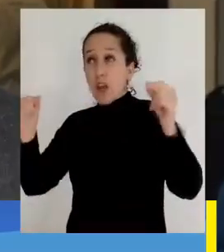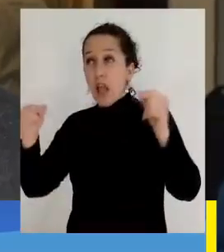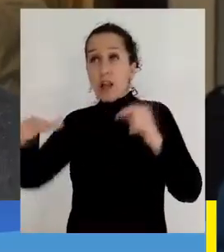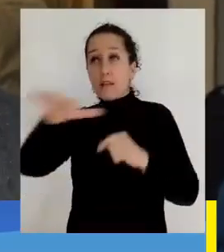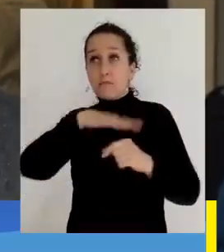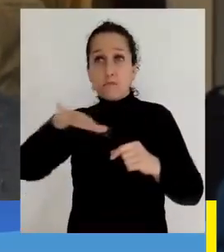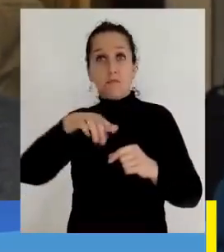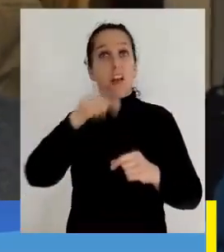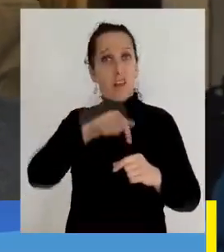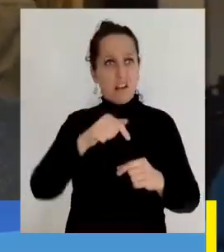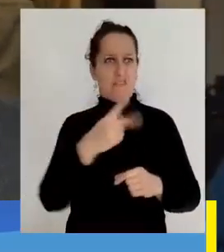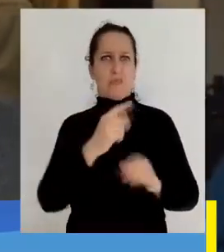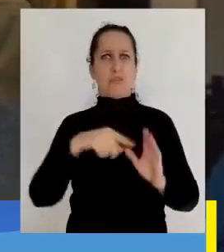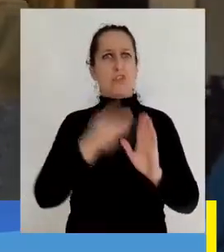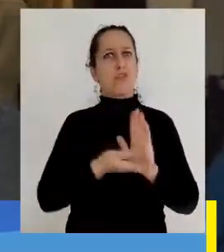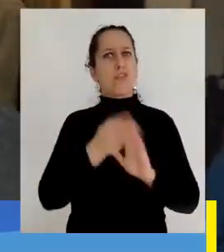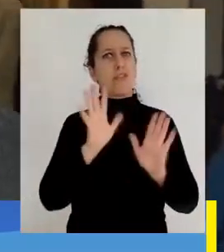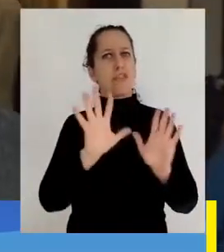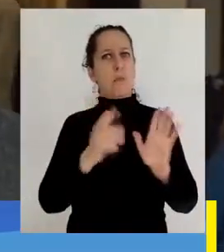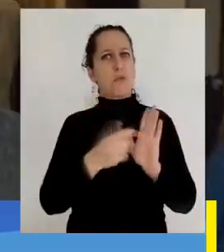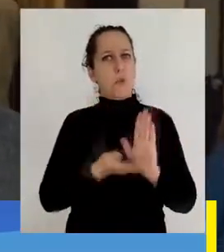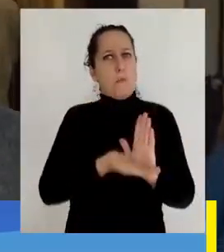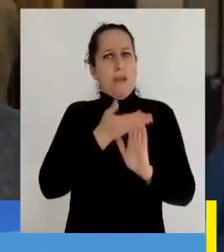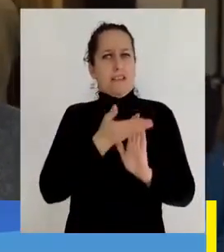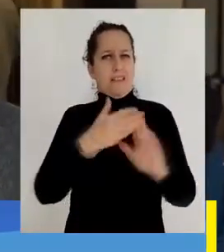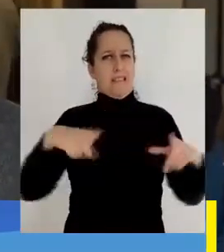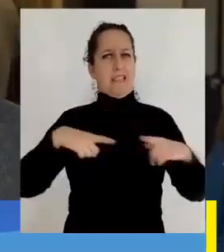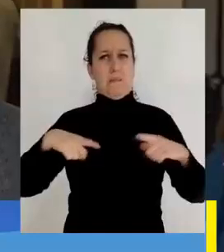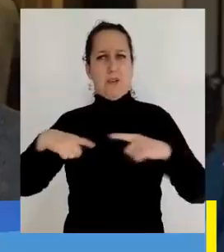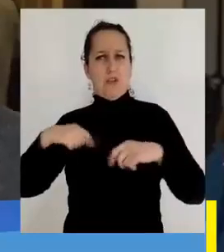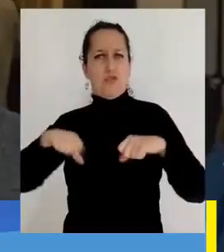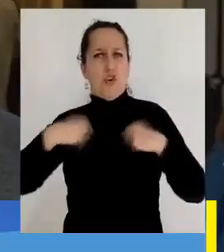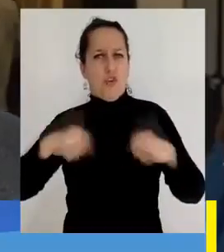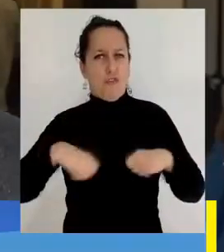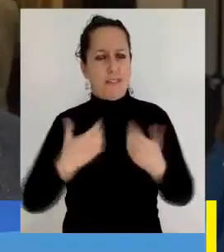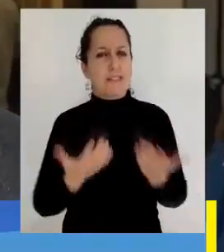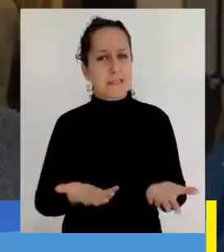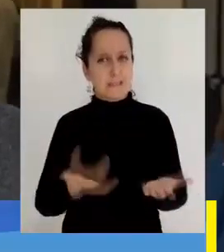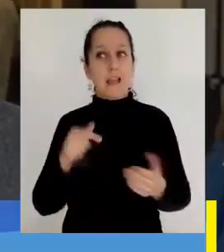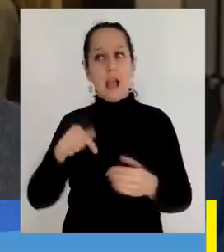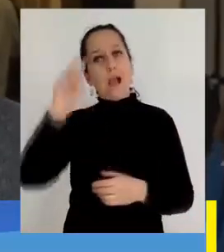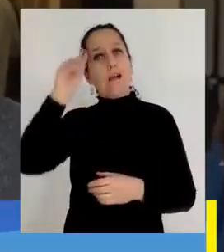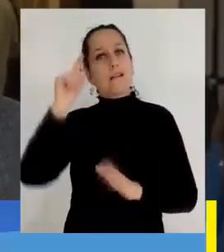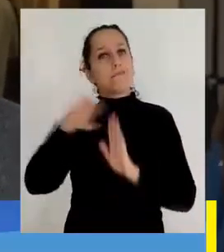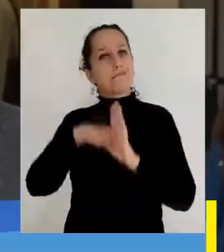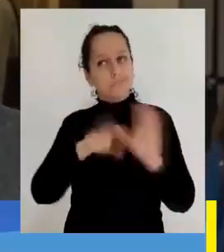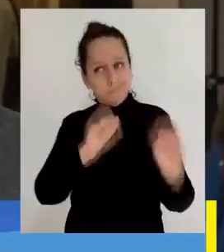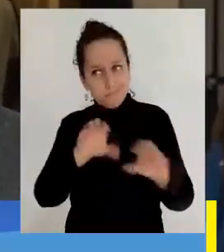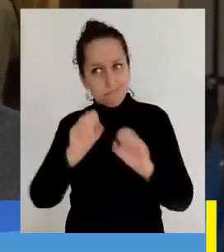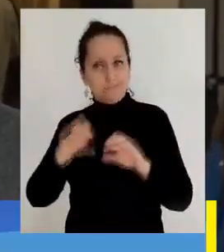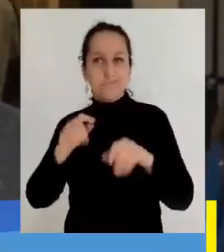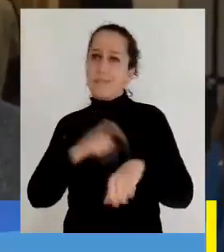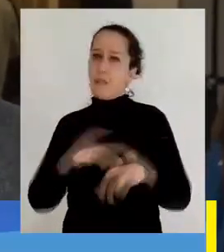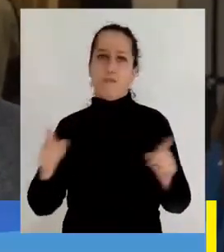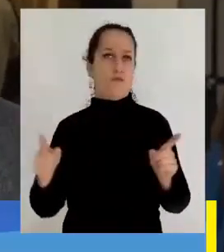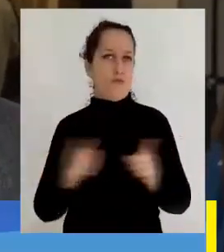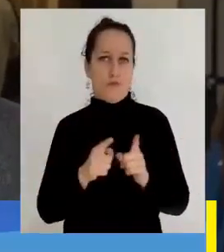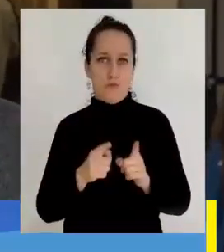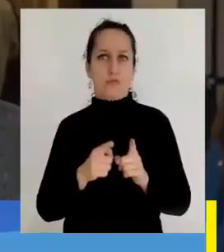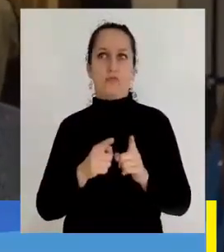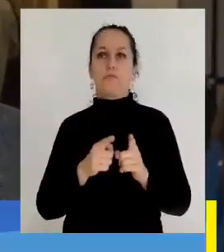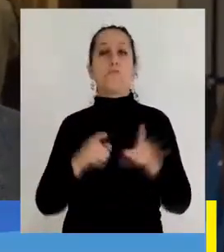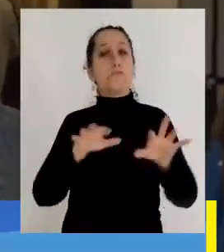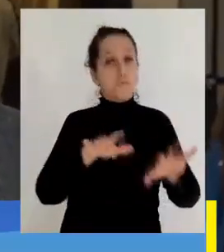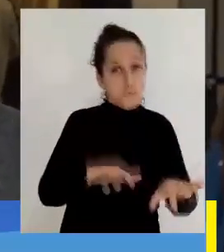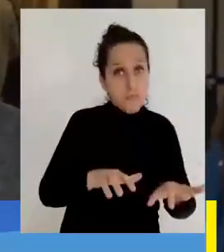nacional y una de las labores que tiene esta organización es poder crear programas de capacitación intensivos en corto tiempo,